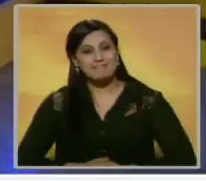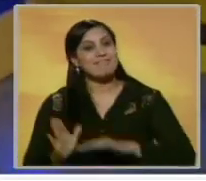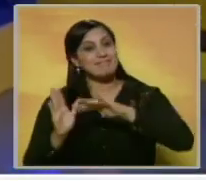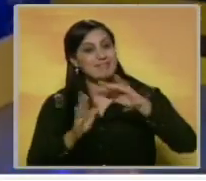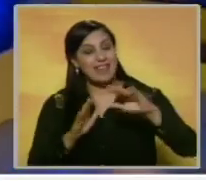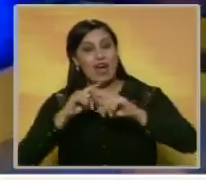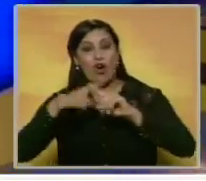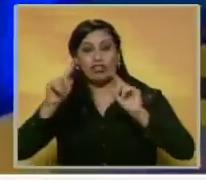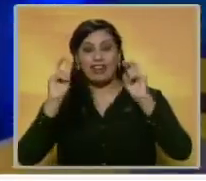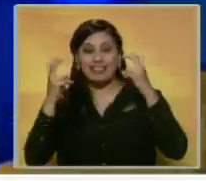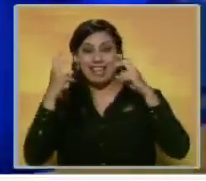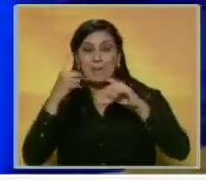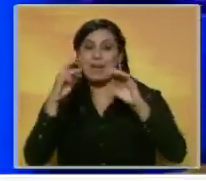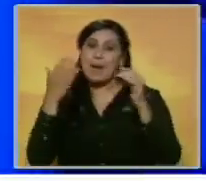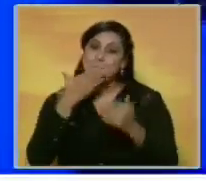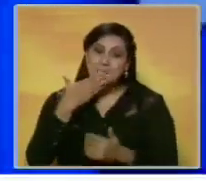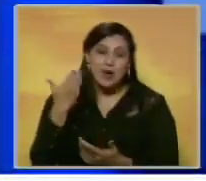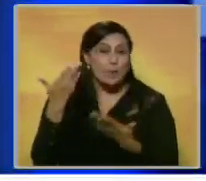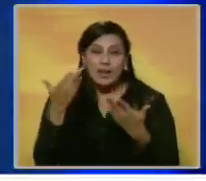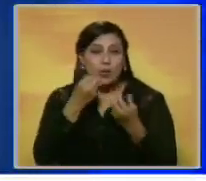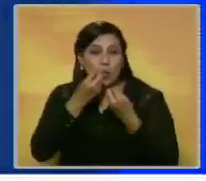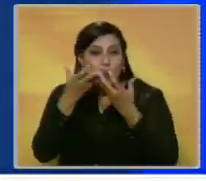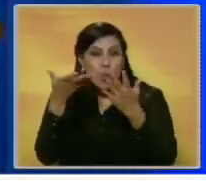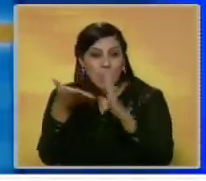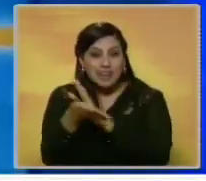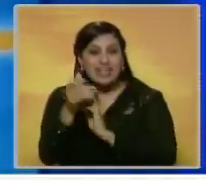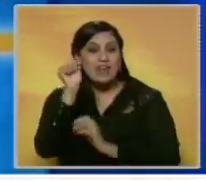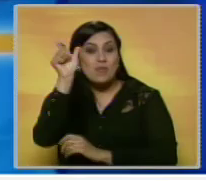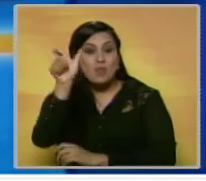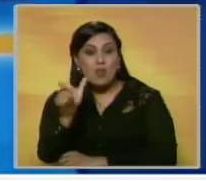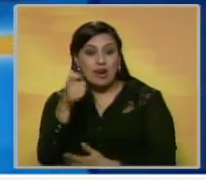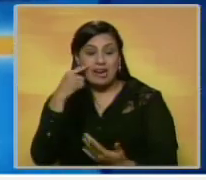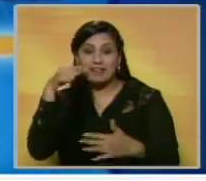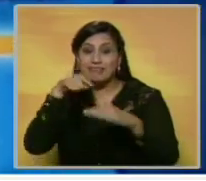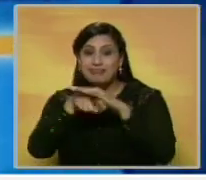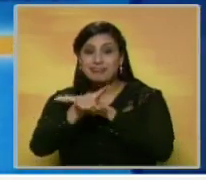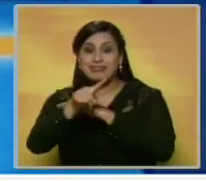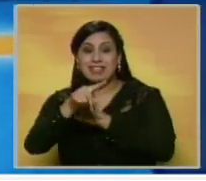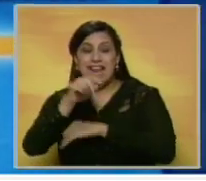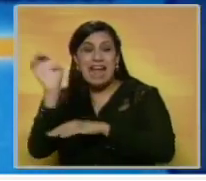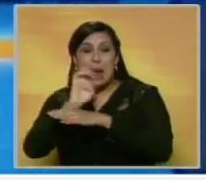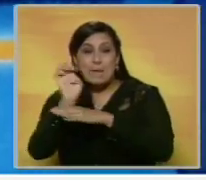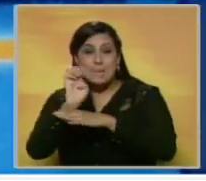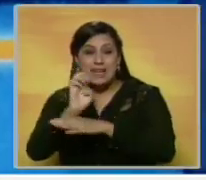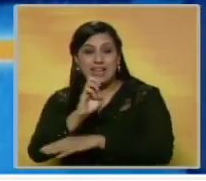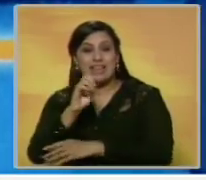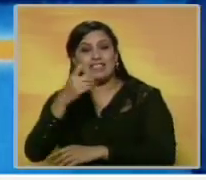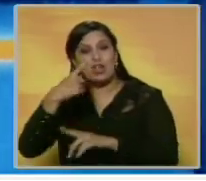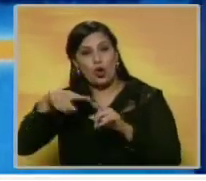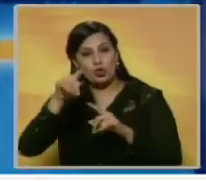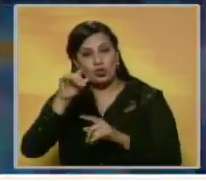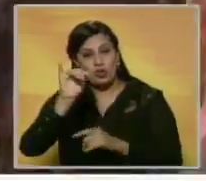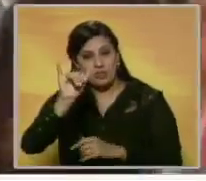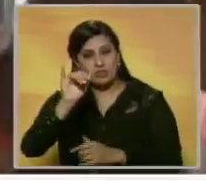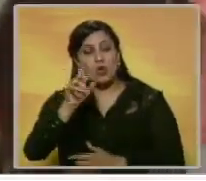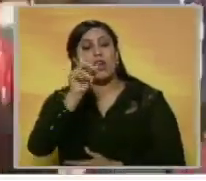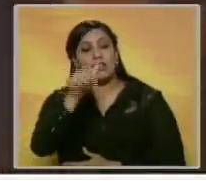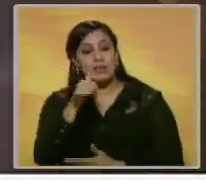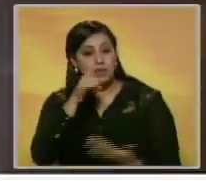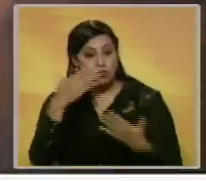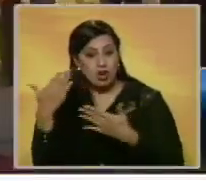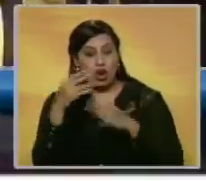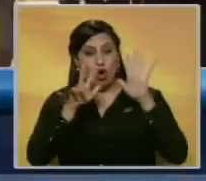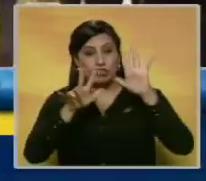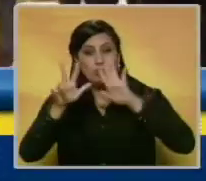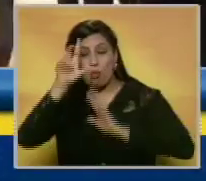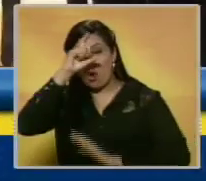Amigos, y cambiamos completamente de tema para contarles que la duquesa de Alba fue ingresada de emergencia en Sevilla. La duquesa de